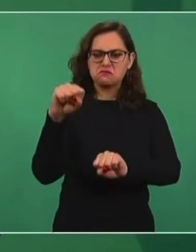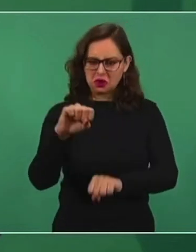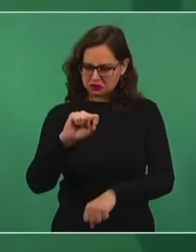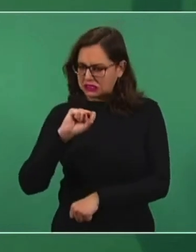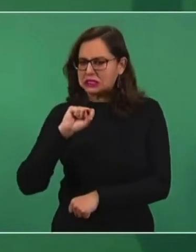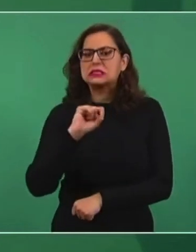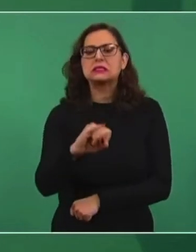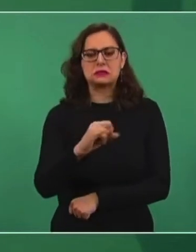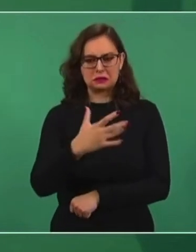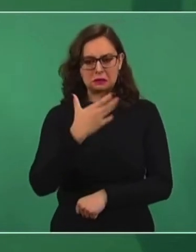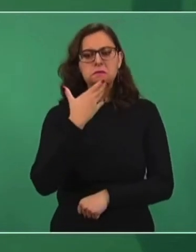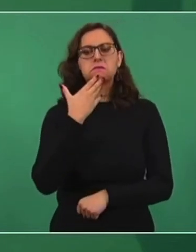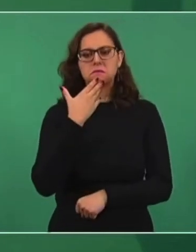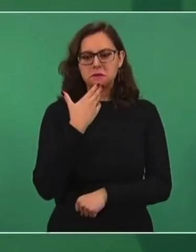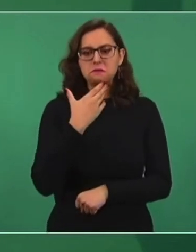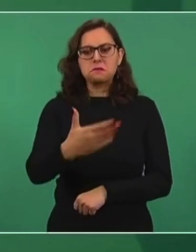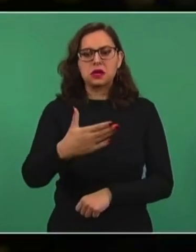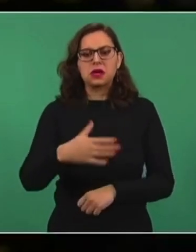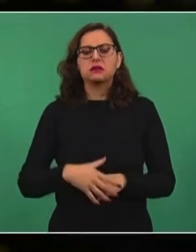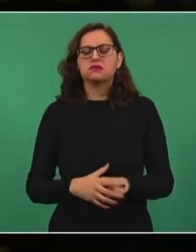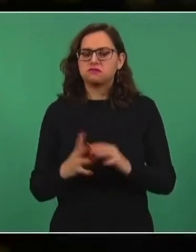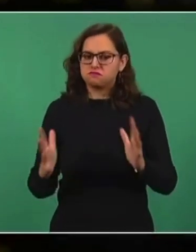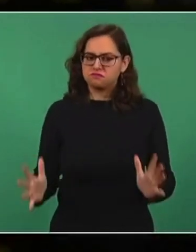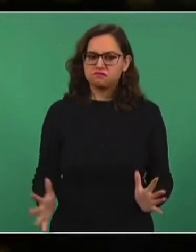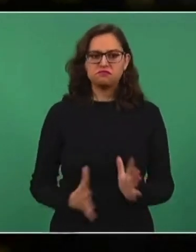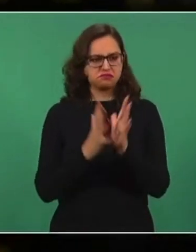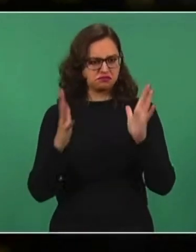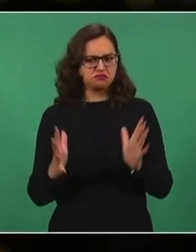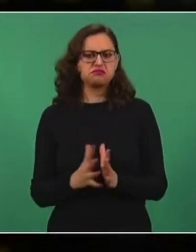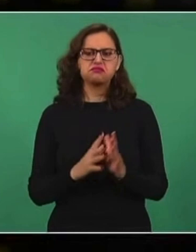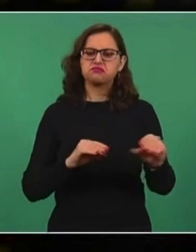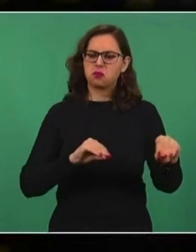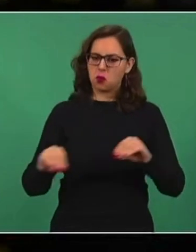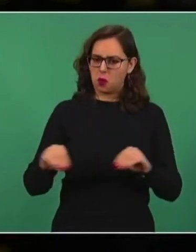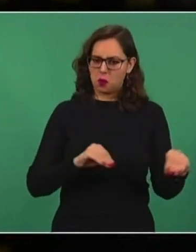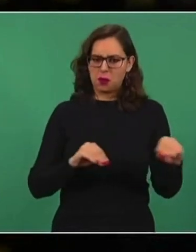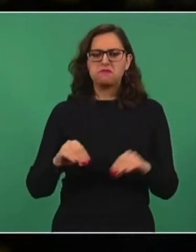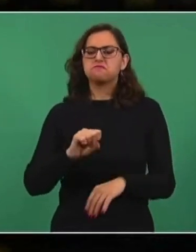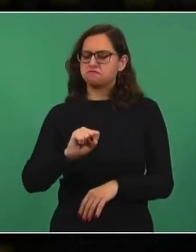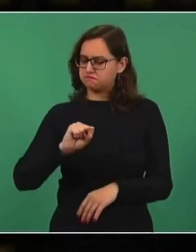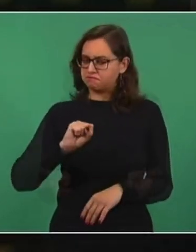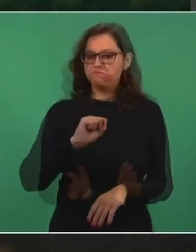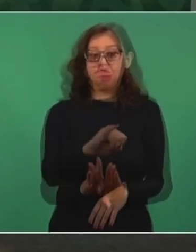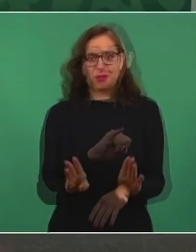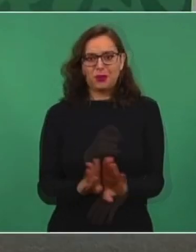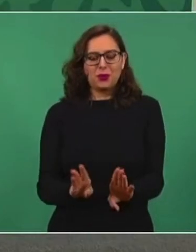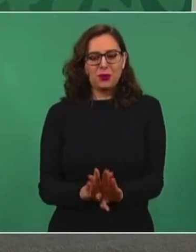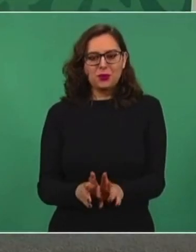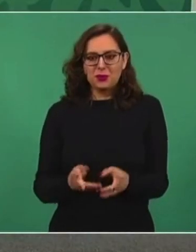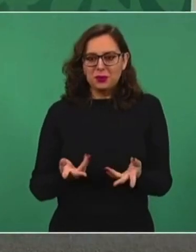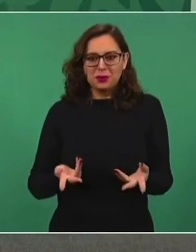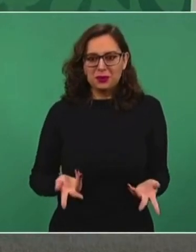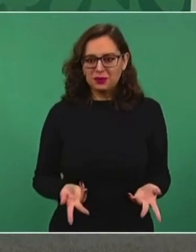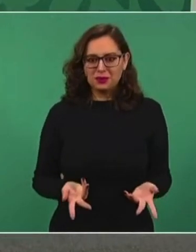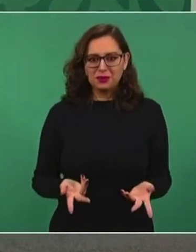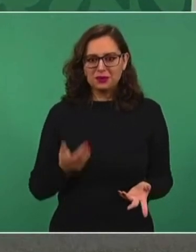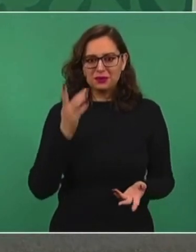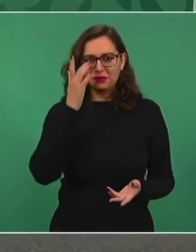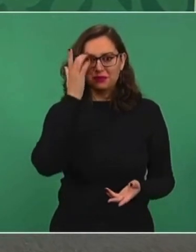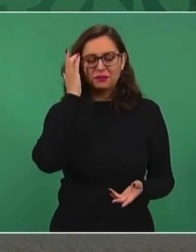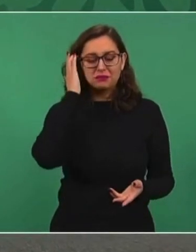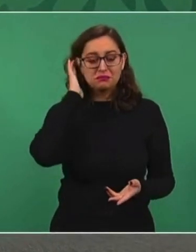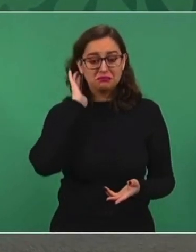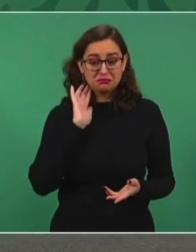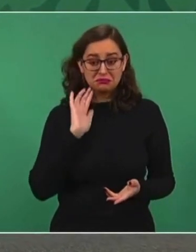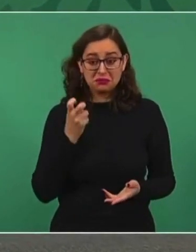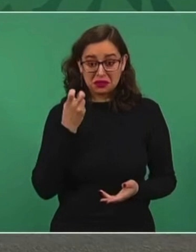participar, pero sin violencia. Todo eso en vez de